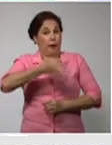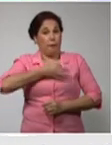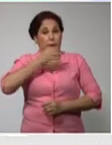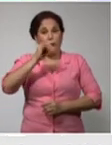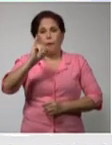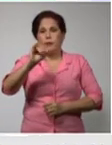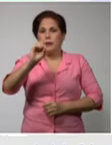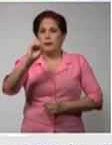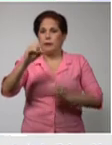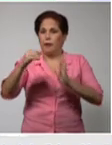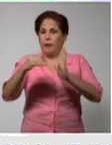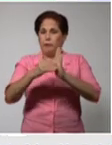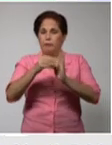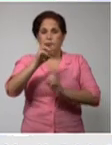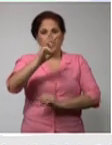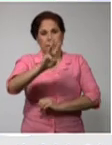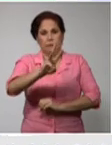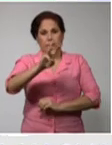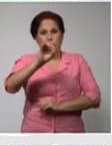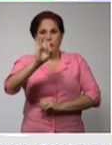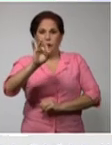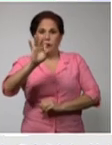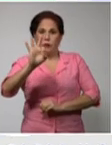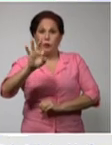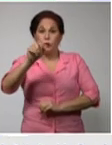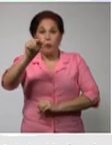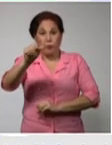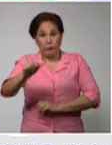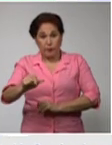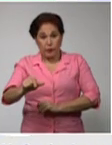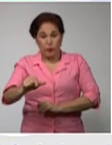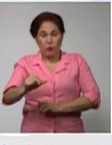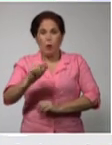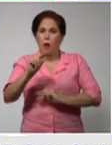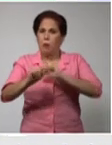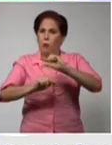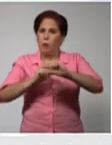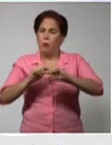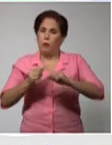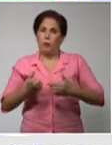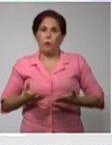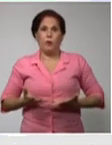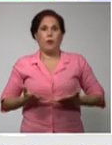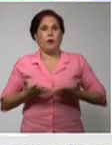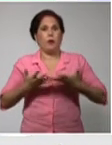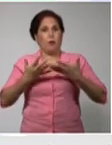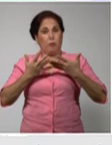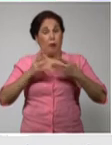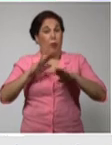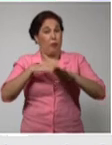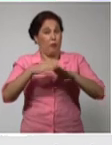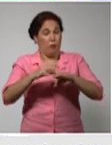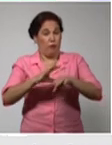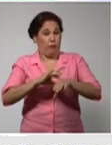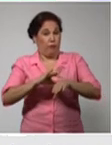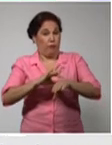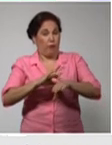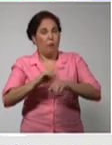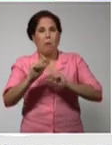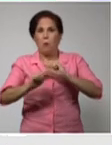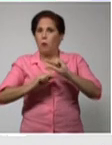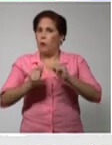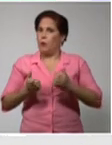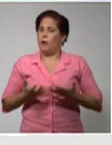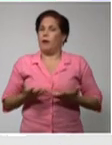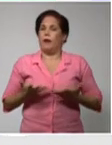,378 personas que después de tener la COVID-19 se han recuperado